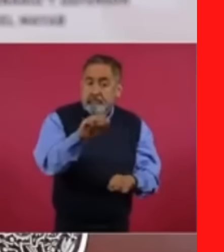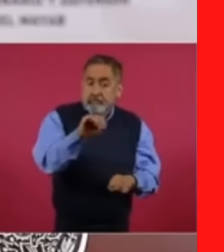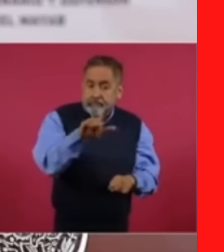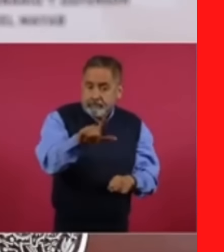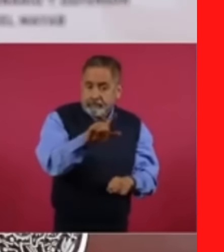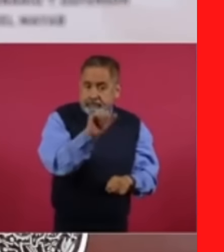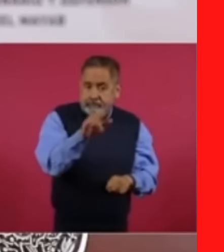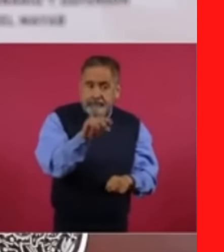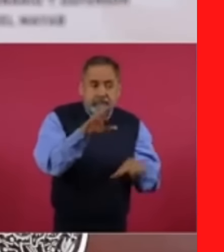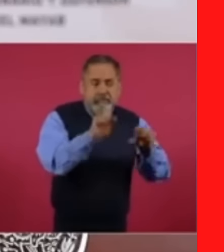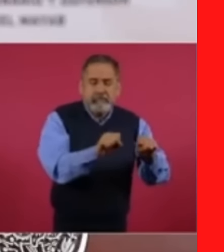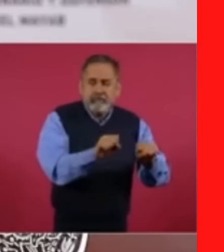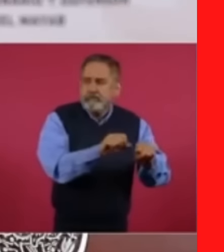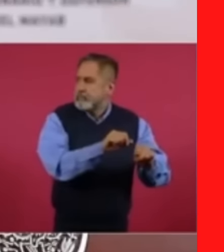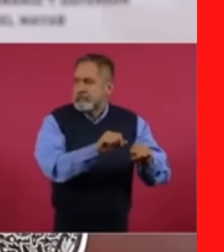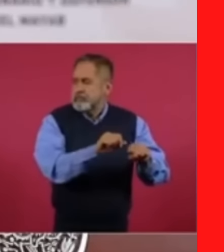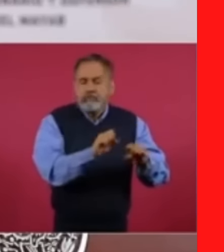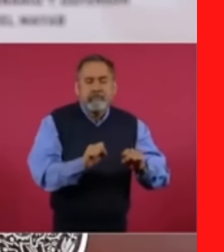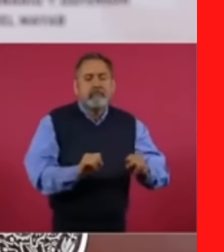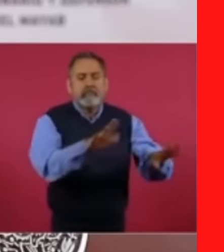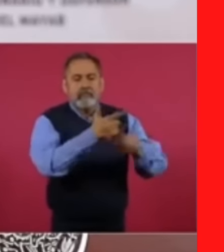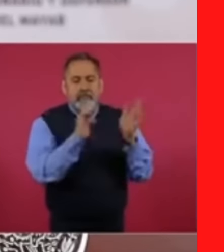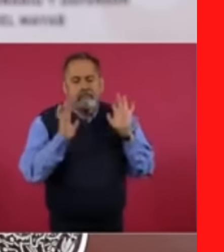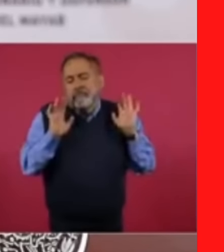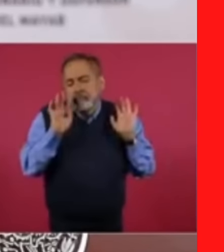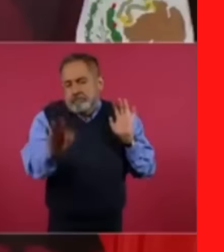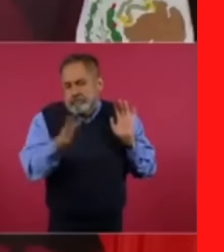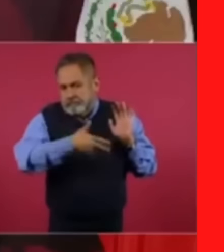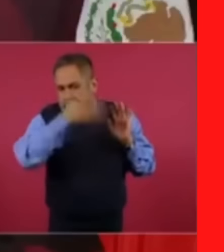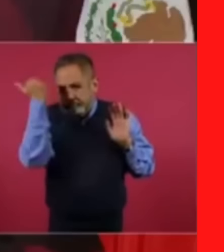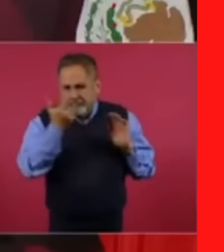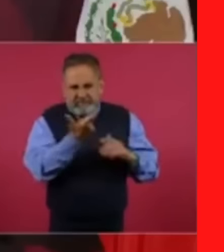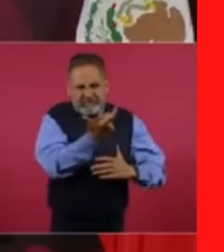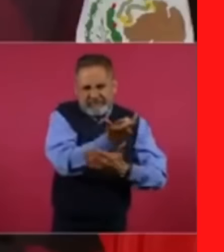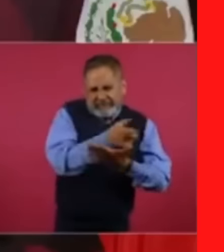lo mejor no es cierto, por dinero.